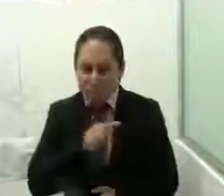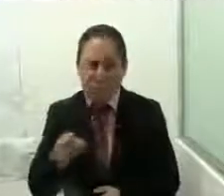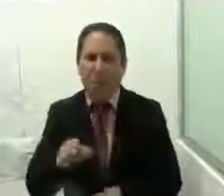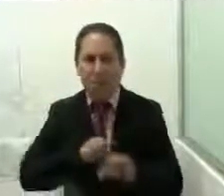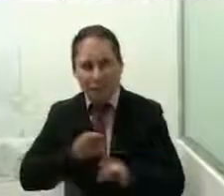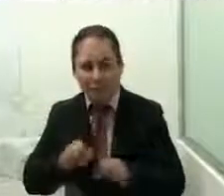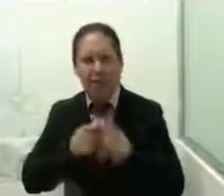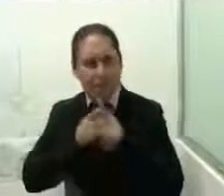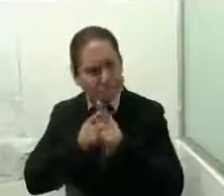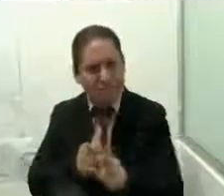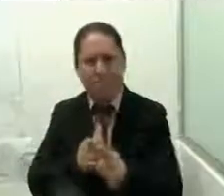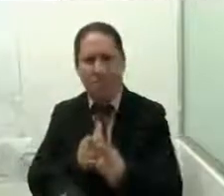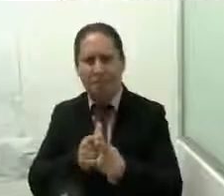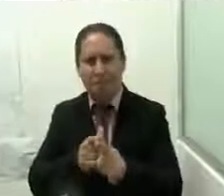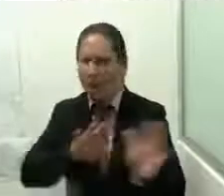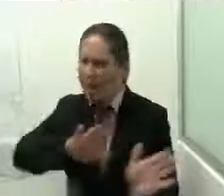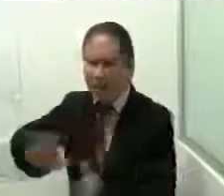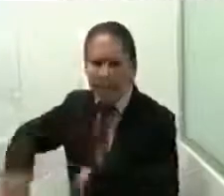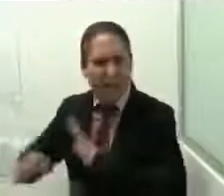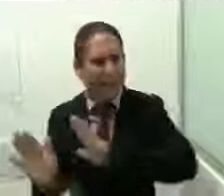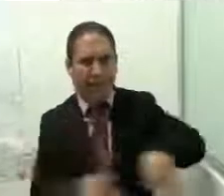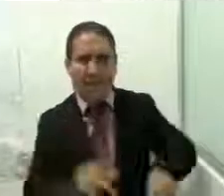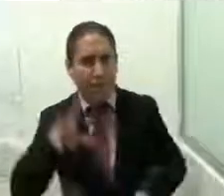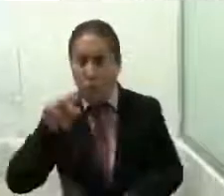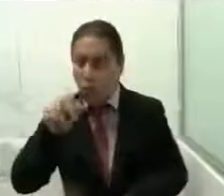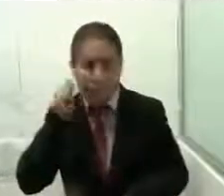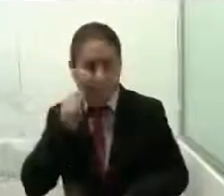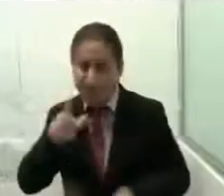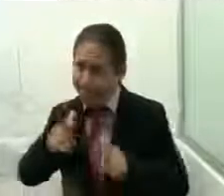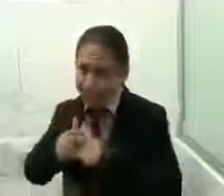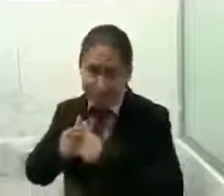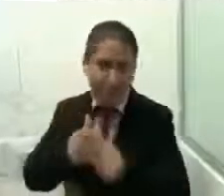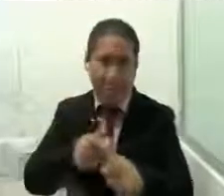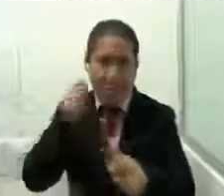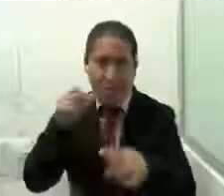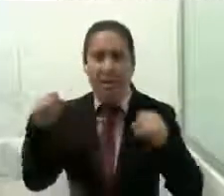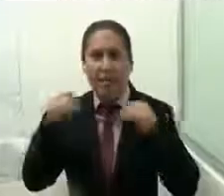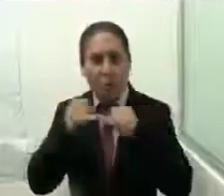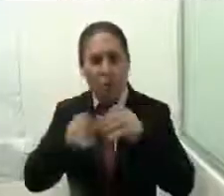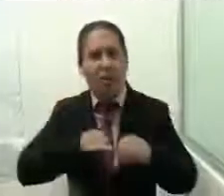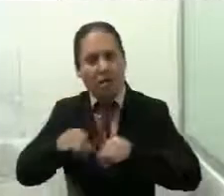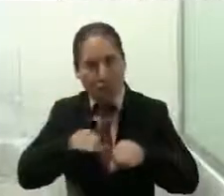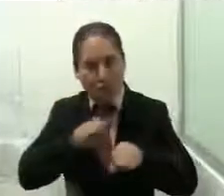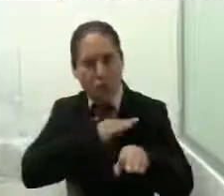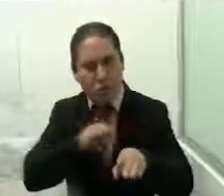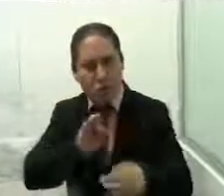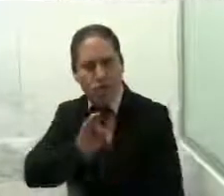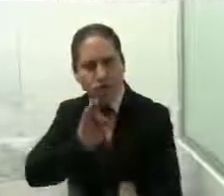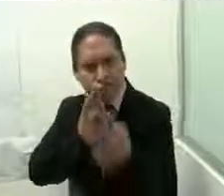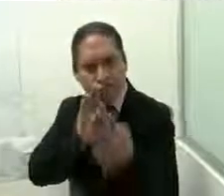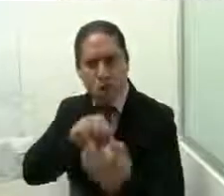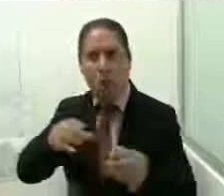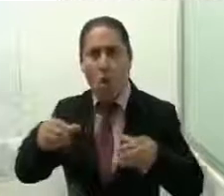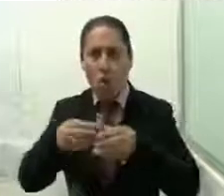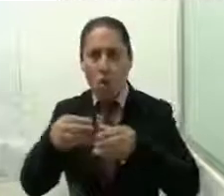respecta no dejar a las instancias municipales porque es ahí donde ellas tienen el trabajo de poder acercarse a las comunidades y